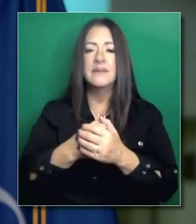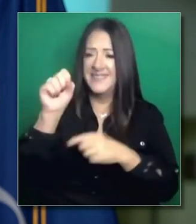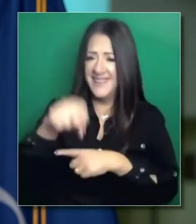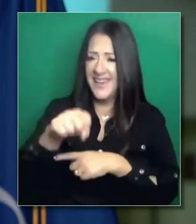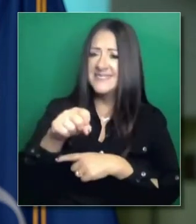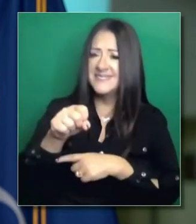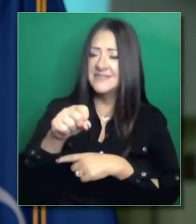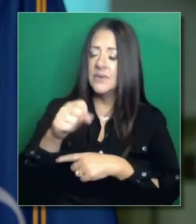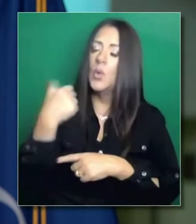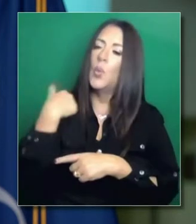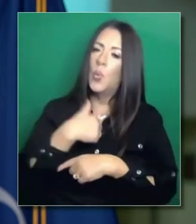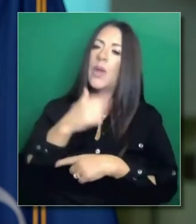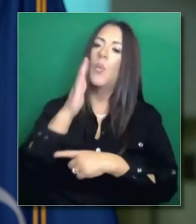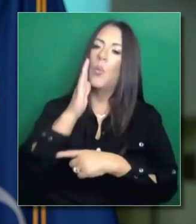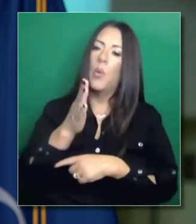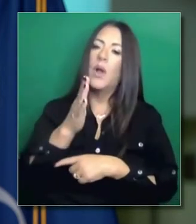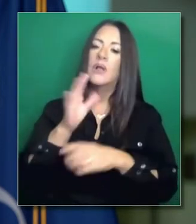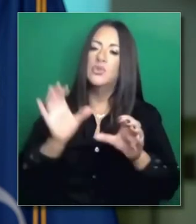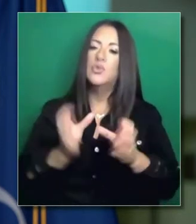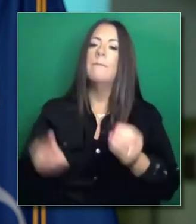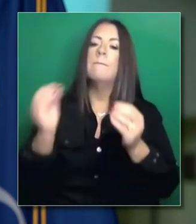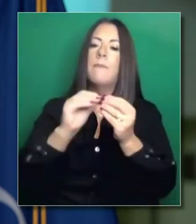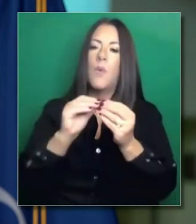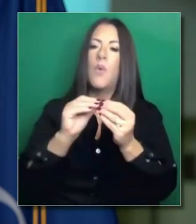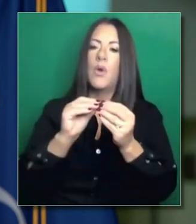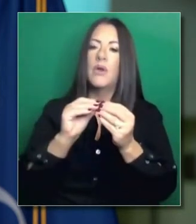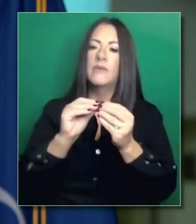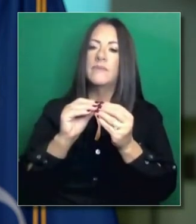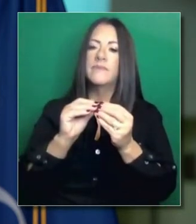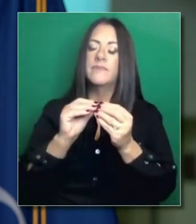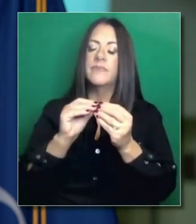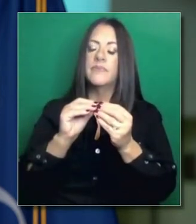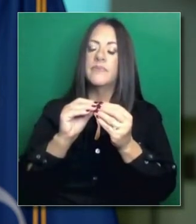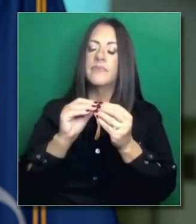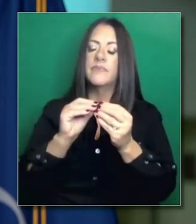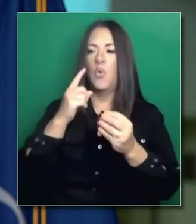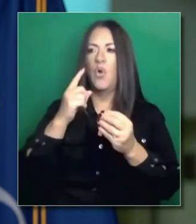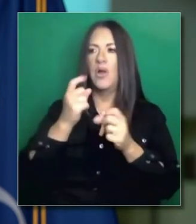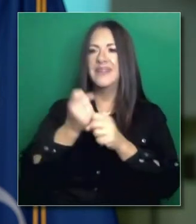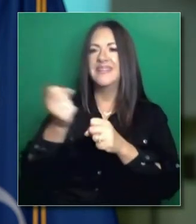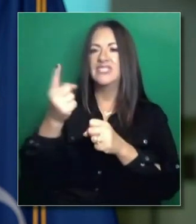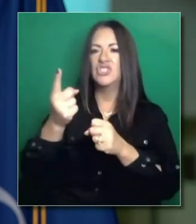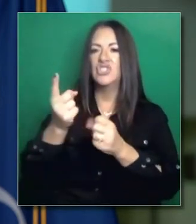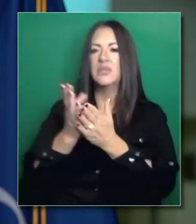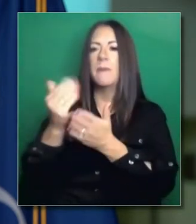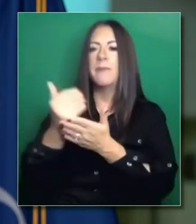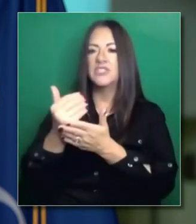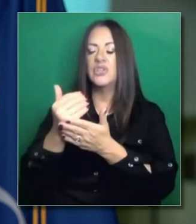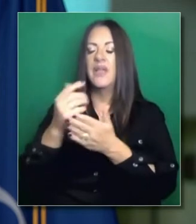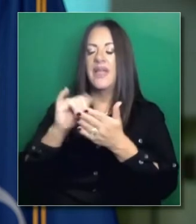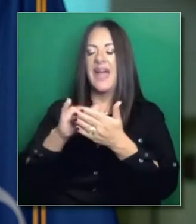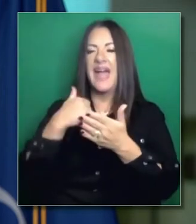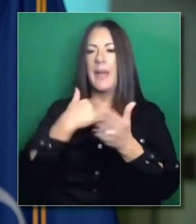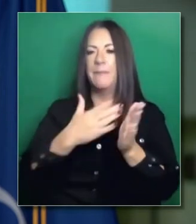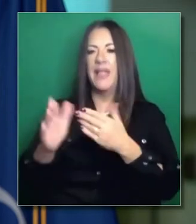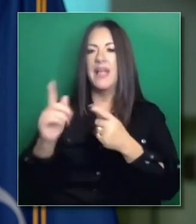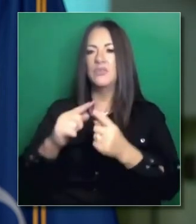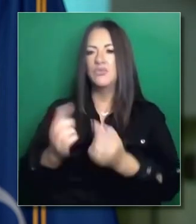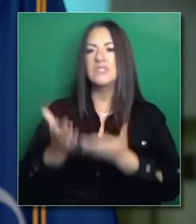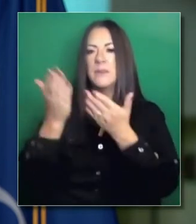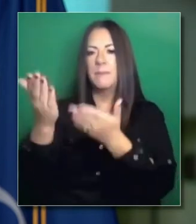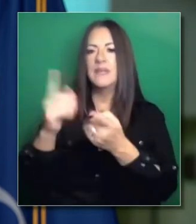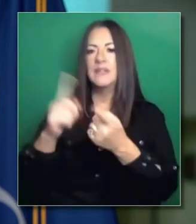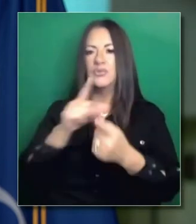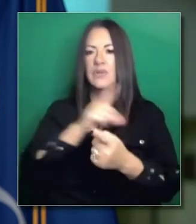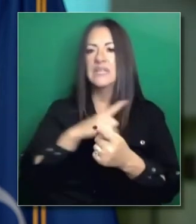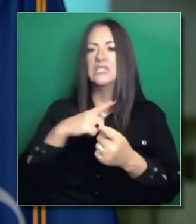sí, sí estaremos haciendo todavía más en el presupuesto que presentaremos a la legislatura. En sociedad con